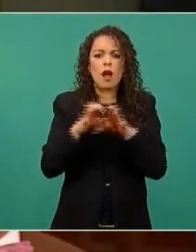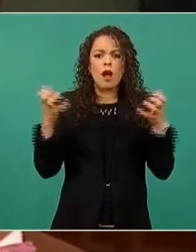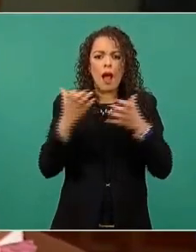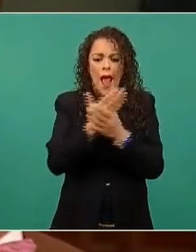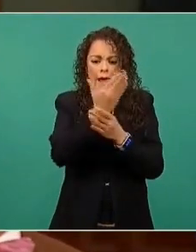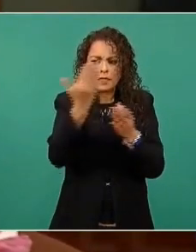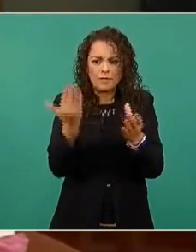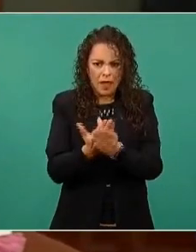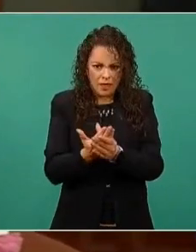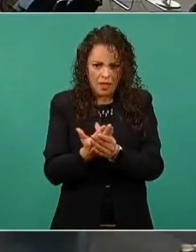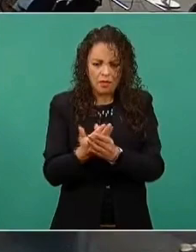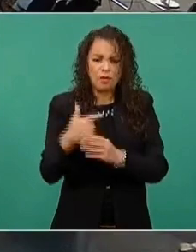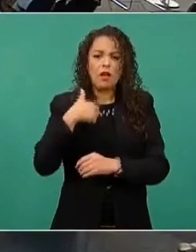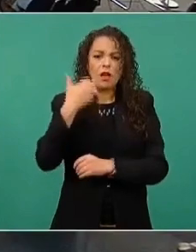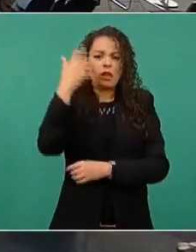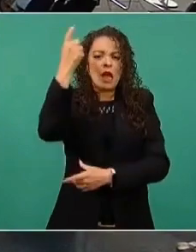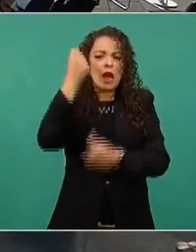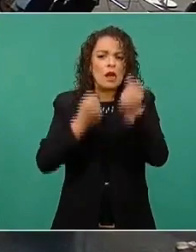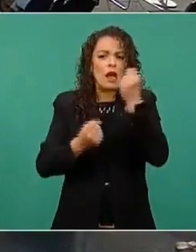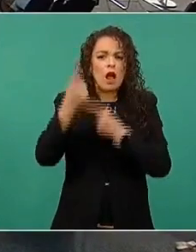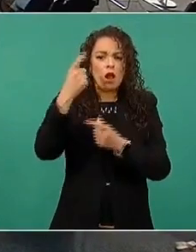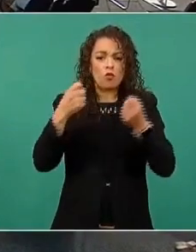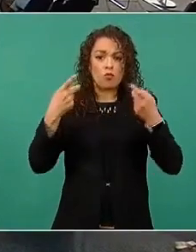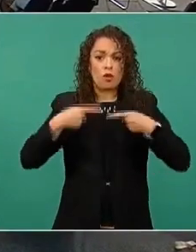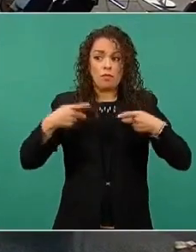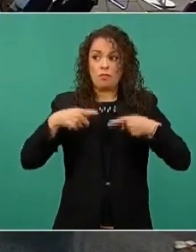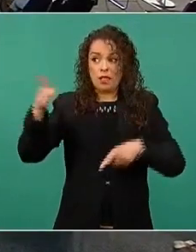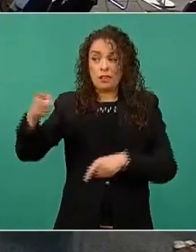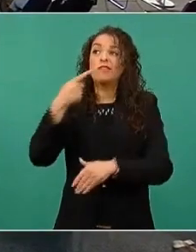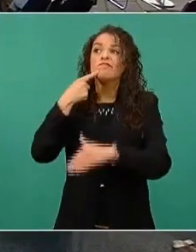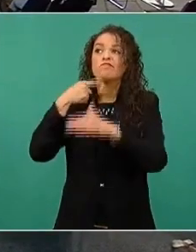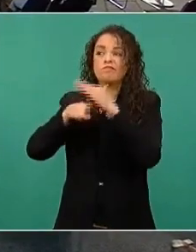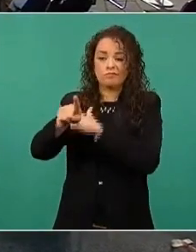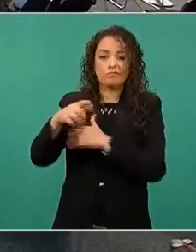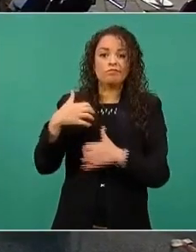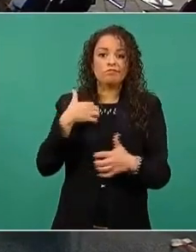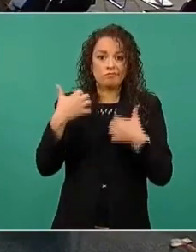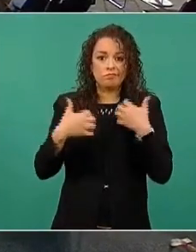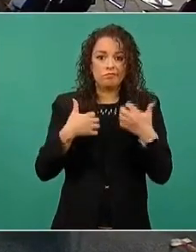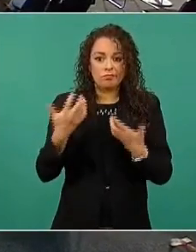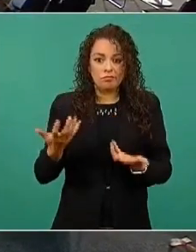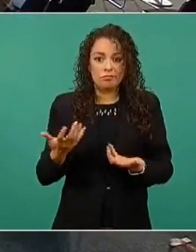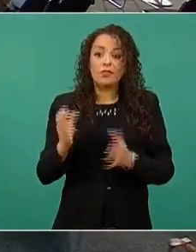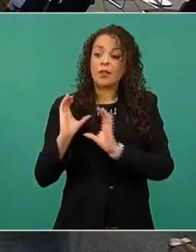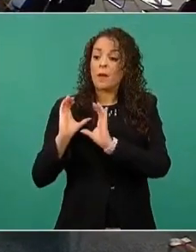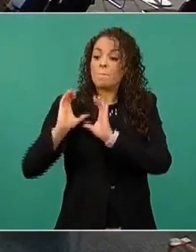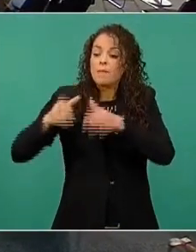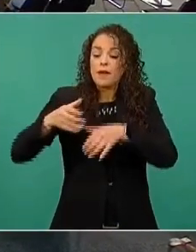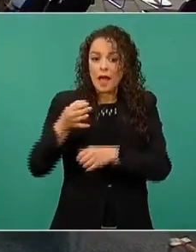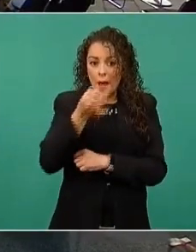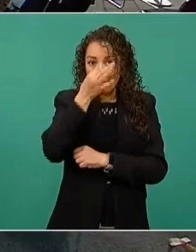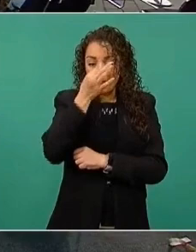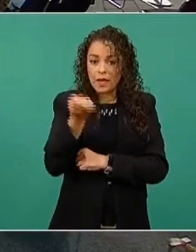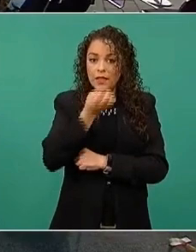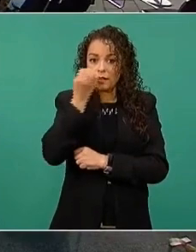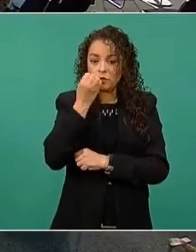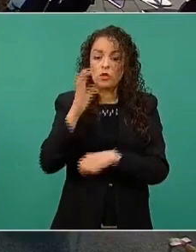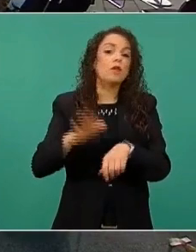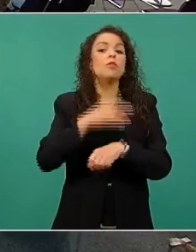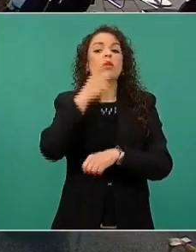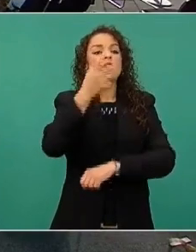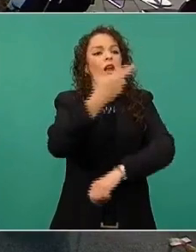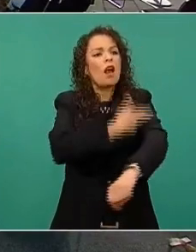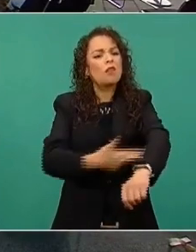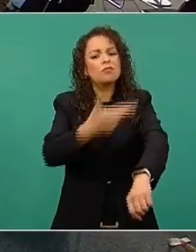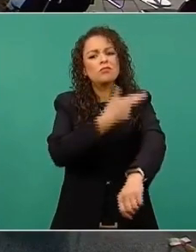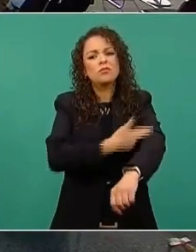mencionar aquí algunas quejas de algunos de los beneficiarios de nuevo ingreso, que comentan que el trámite parece ser